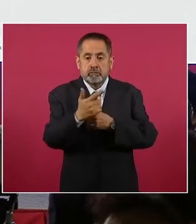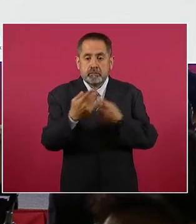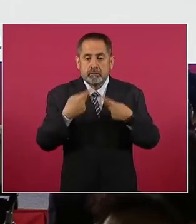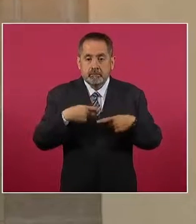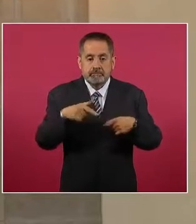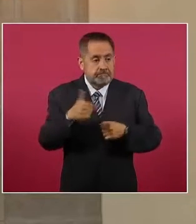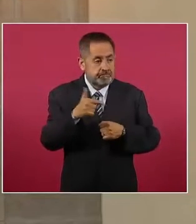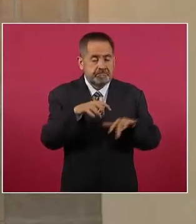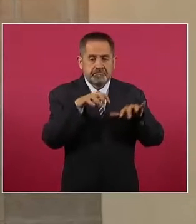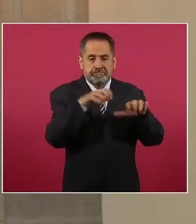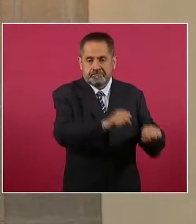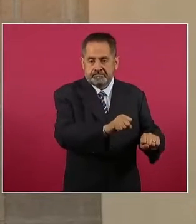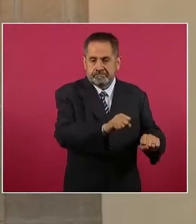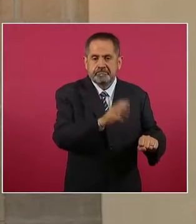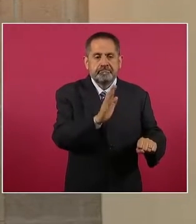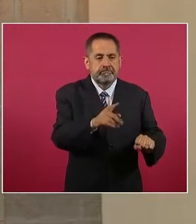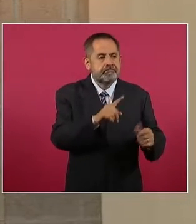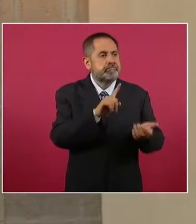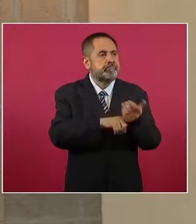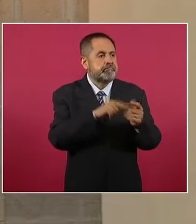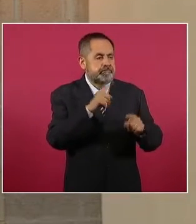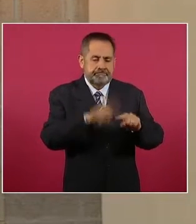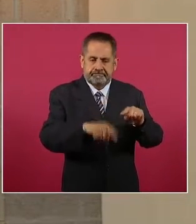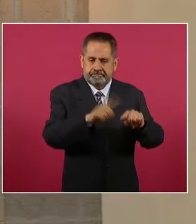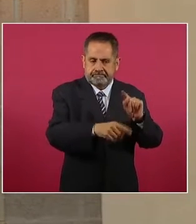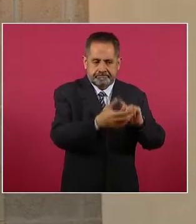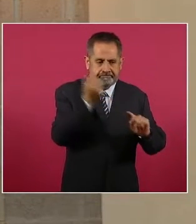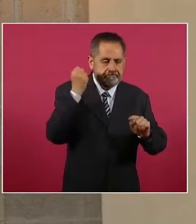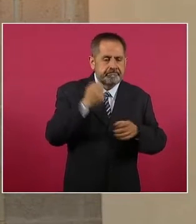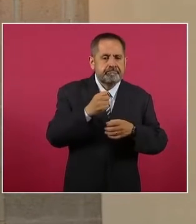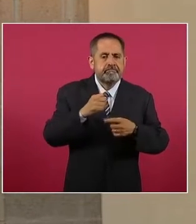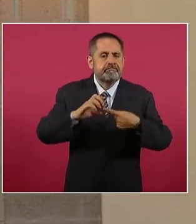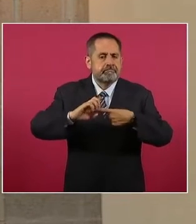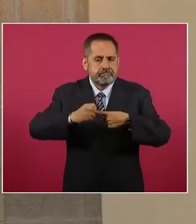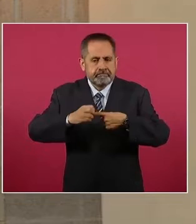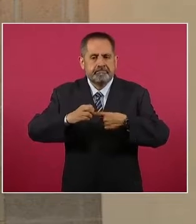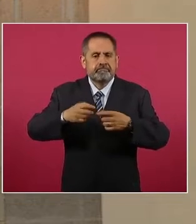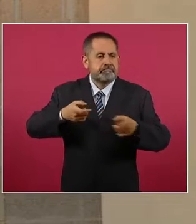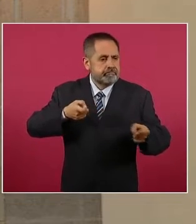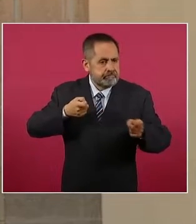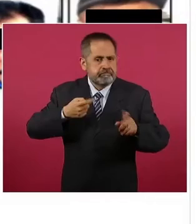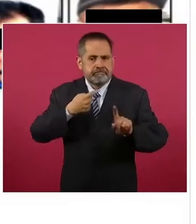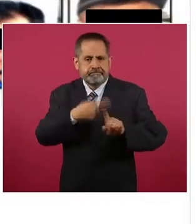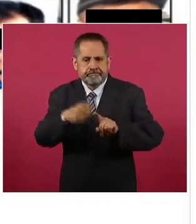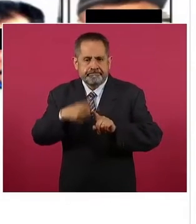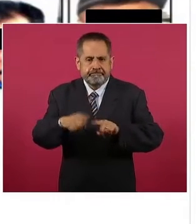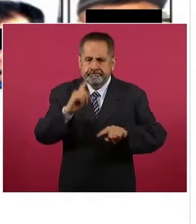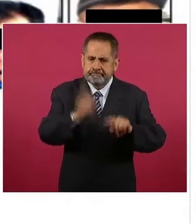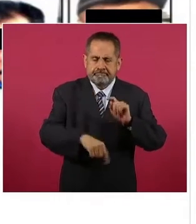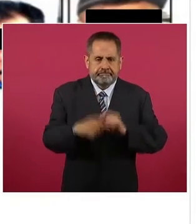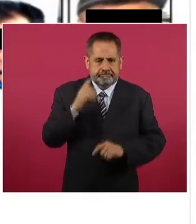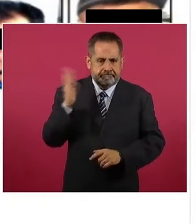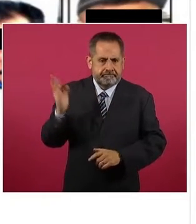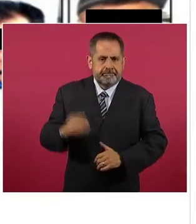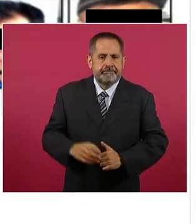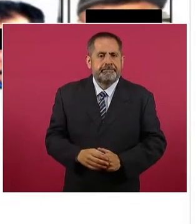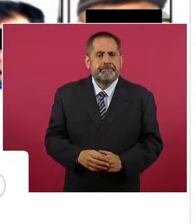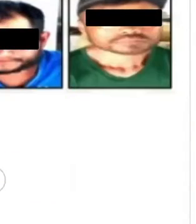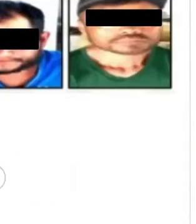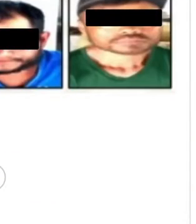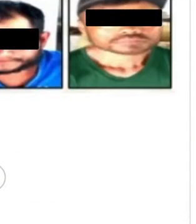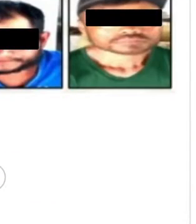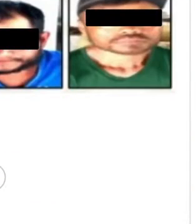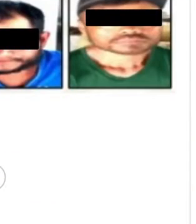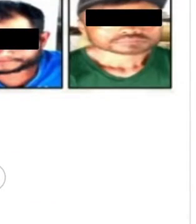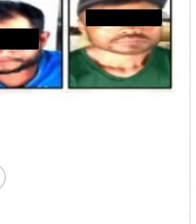y el aseguramiento de diferentes armas, equipo balístico, drogas y vehículos en diferentes zonas. En el